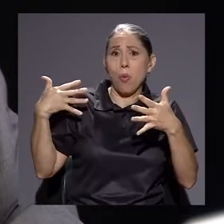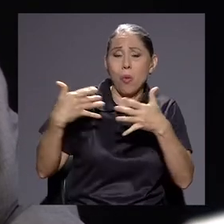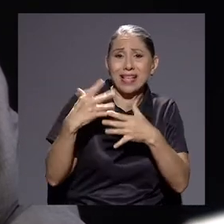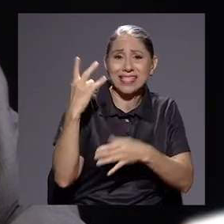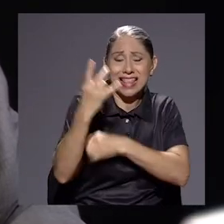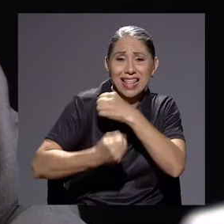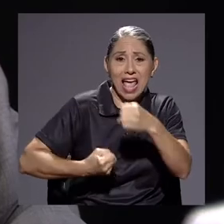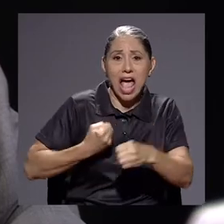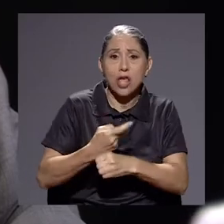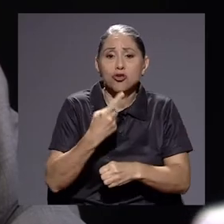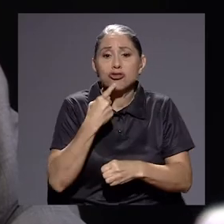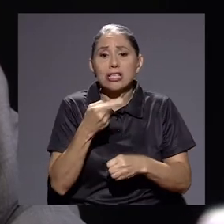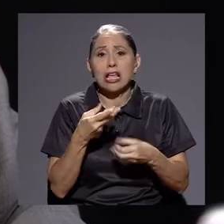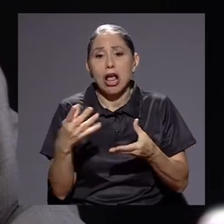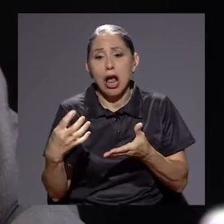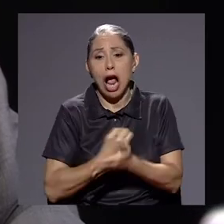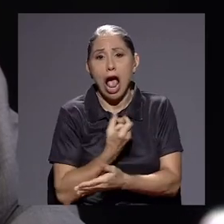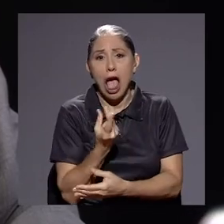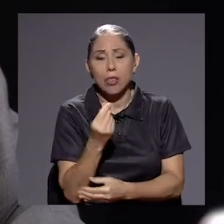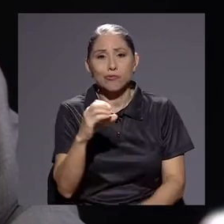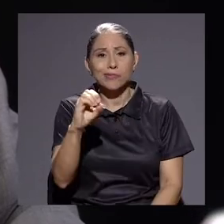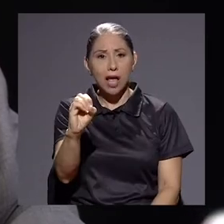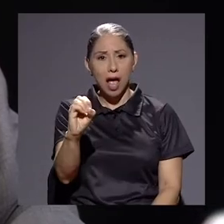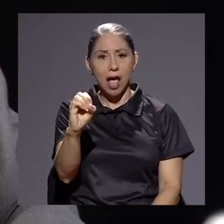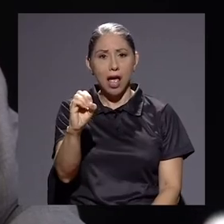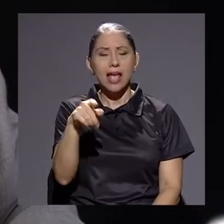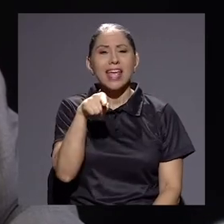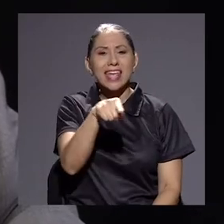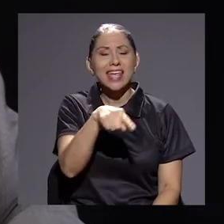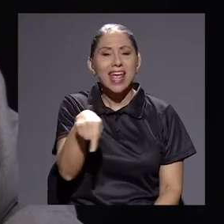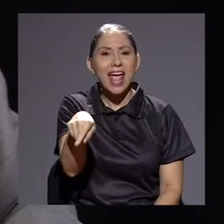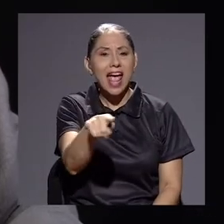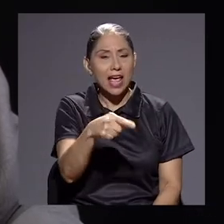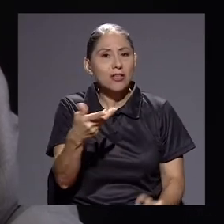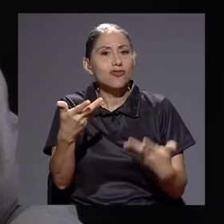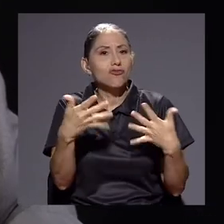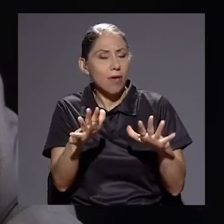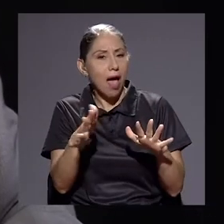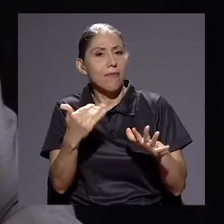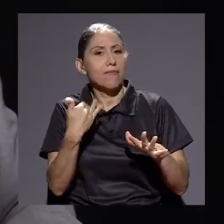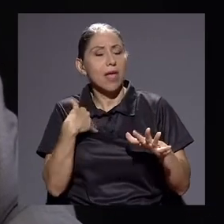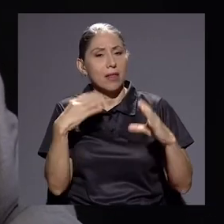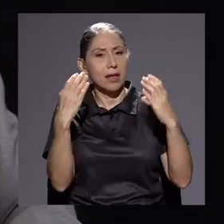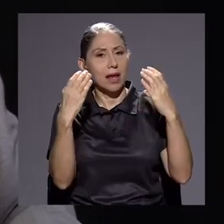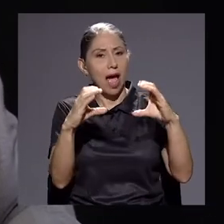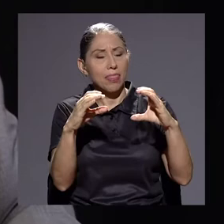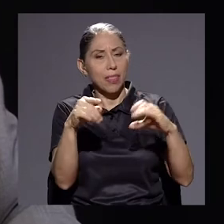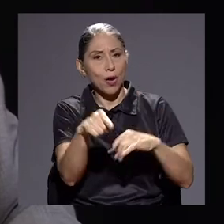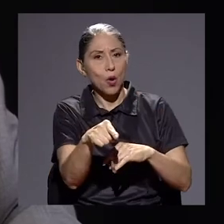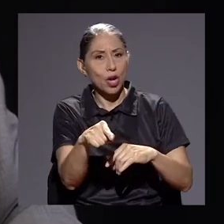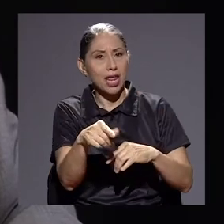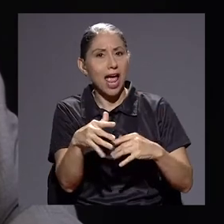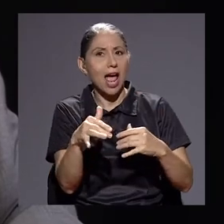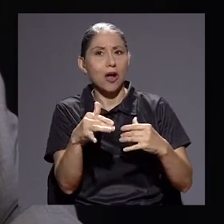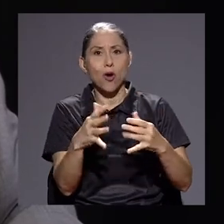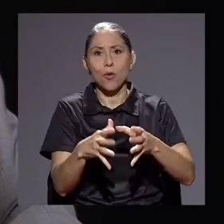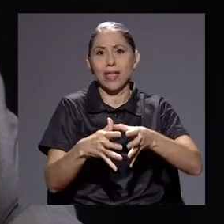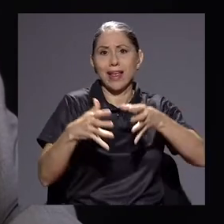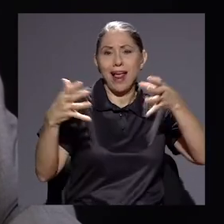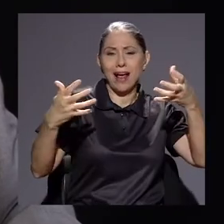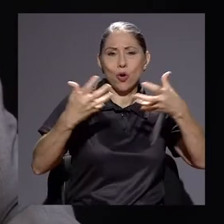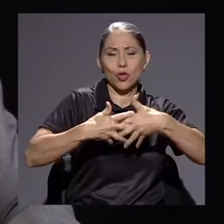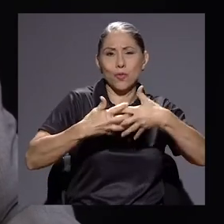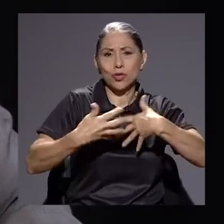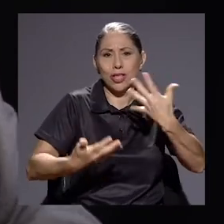ganancias y que tienen el estatus de categoría de gran